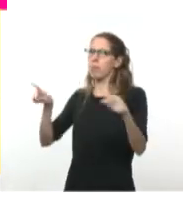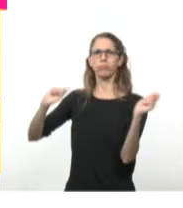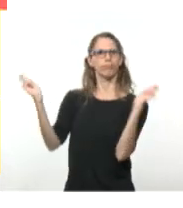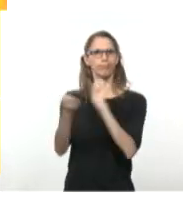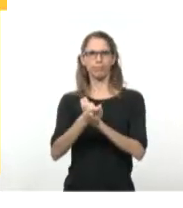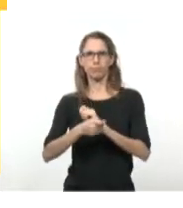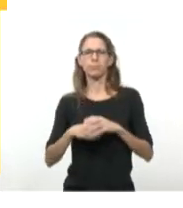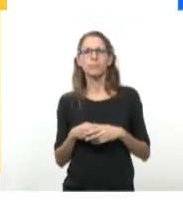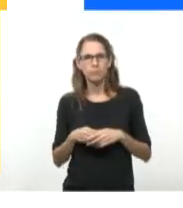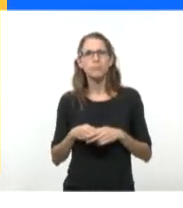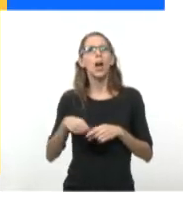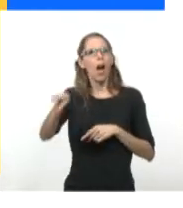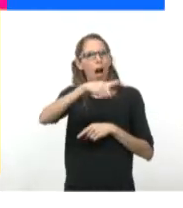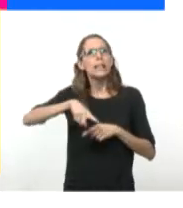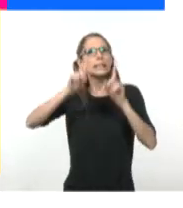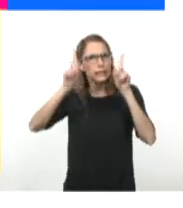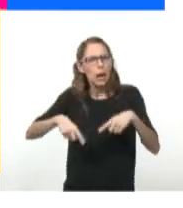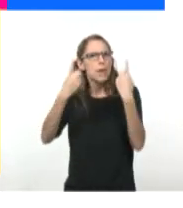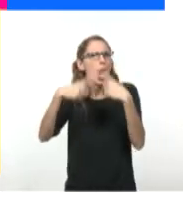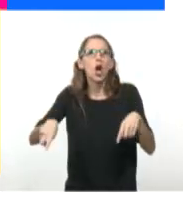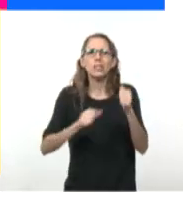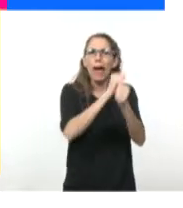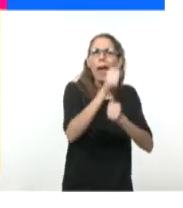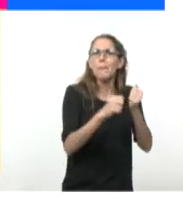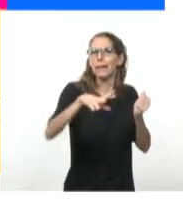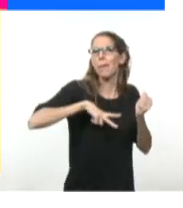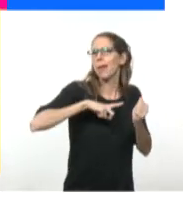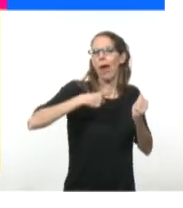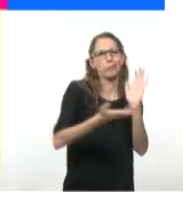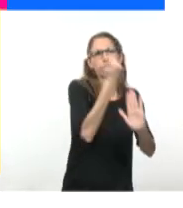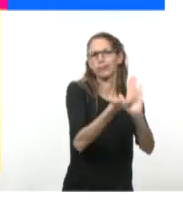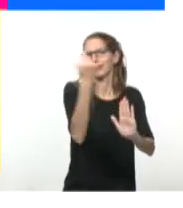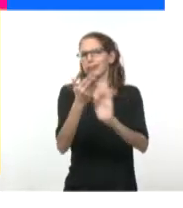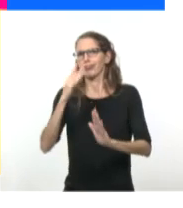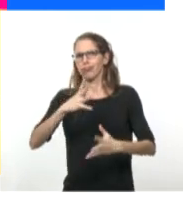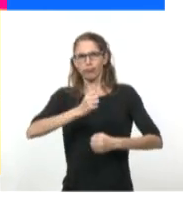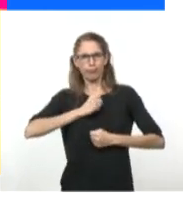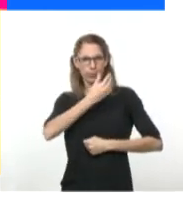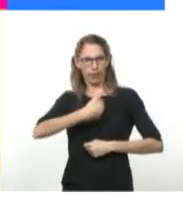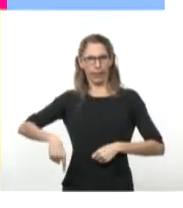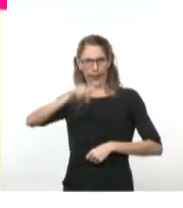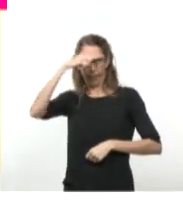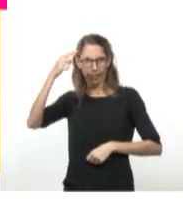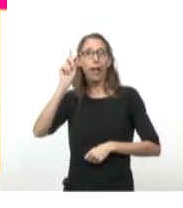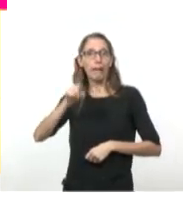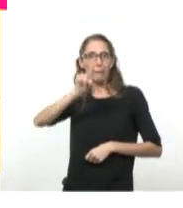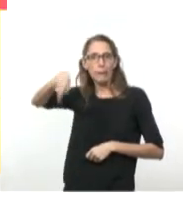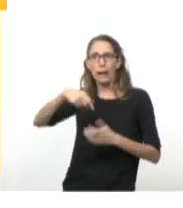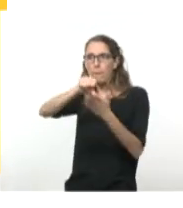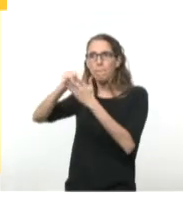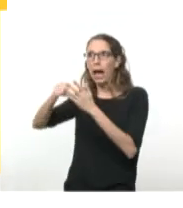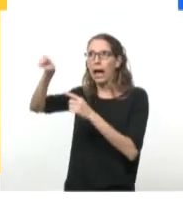Llevó adelante, además, una serie de expropiaciones y nacionalizaciones que afectaron seriamente los intereses extranjeros.